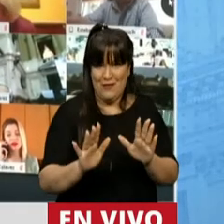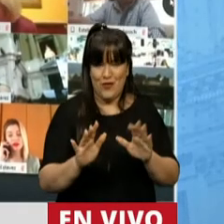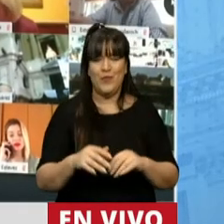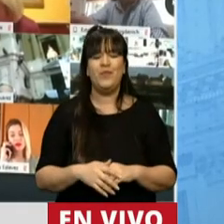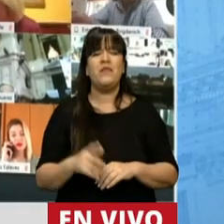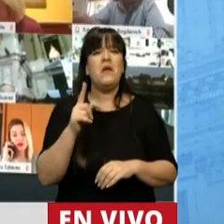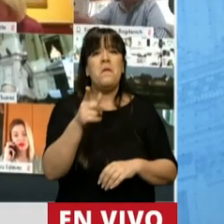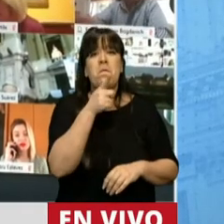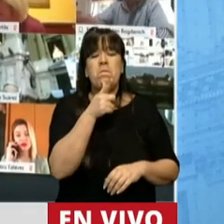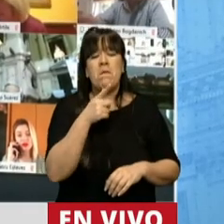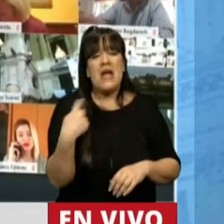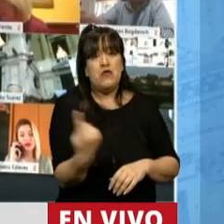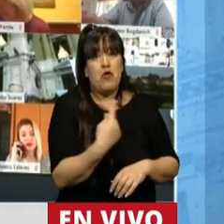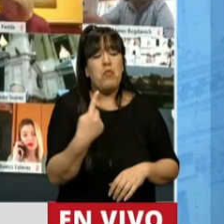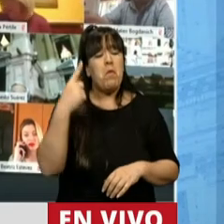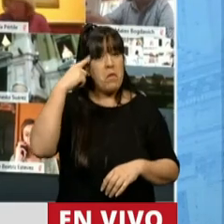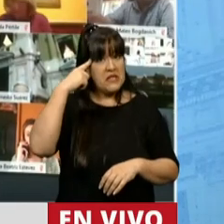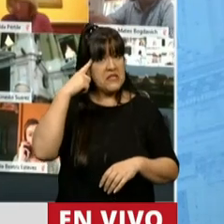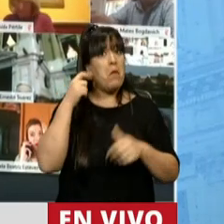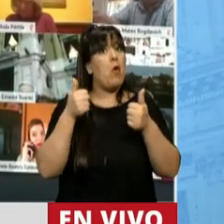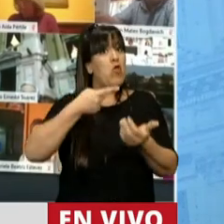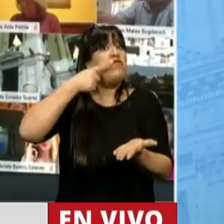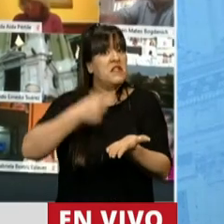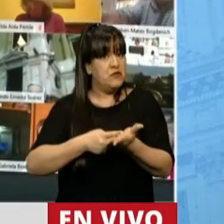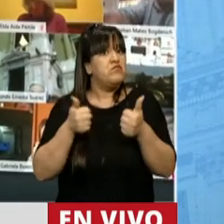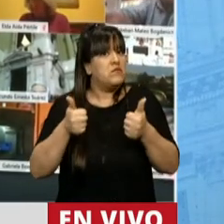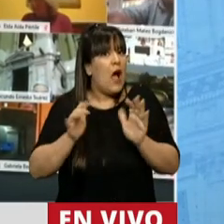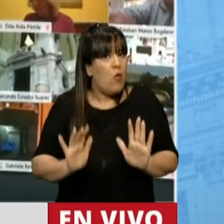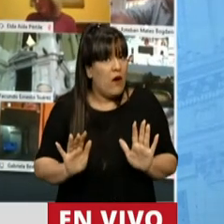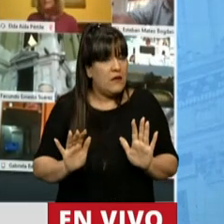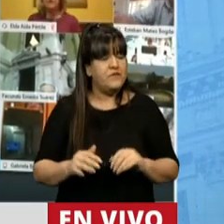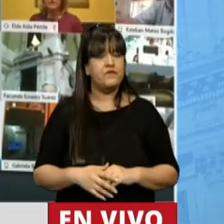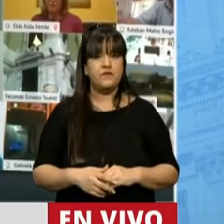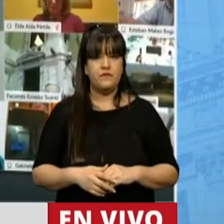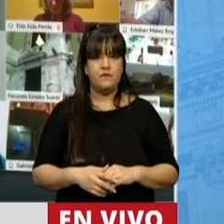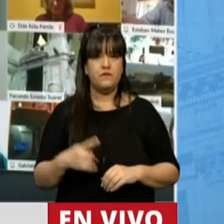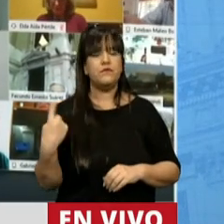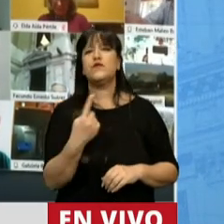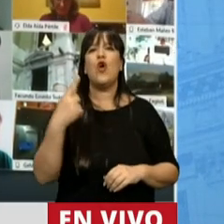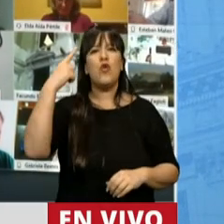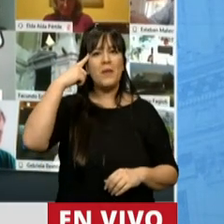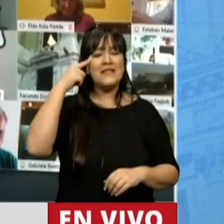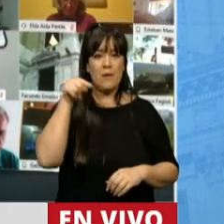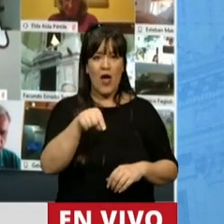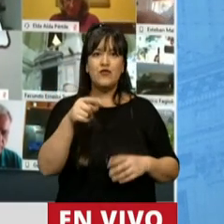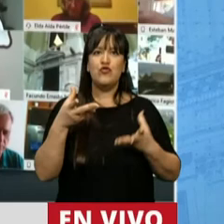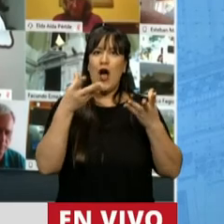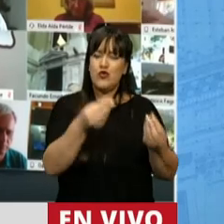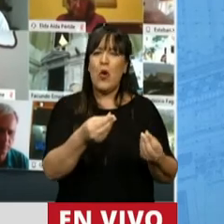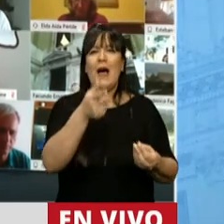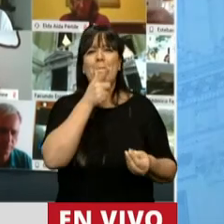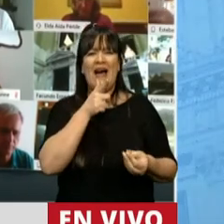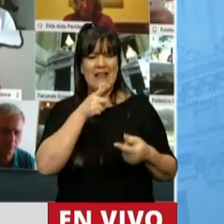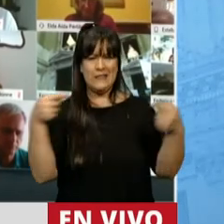se trata de una buena medida, creemos que ayuda, aunque parezca una